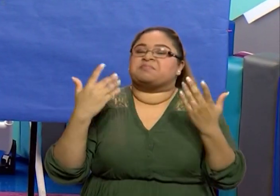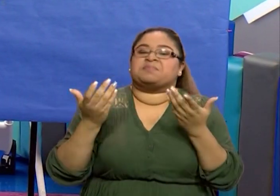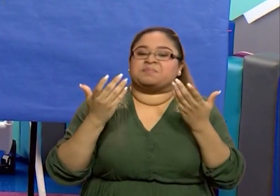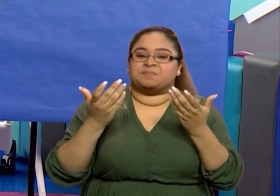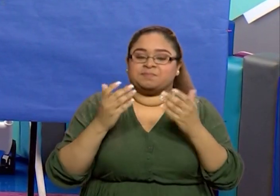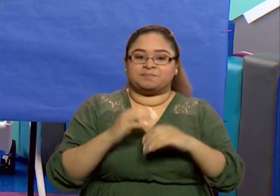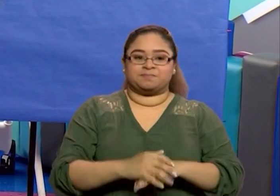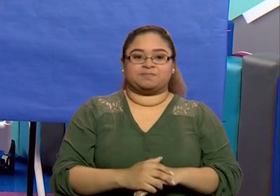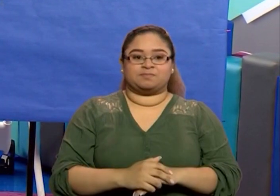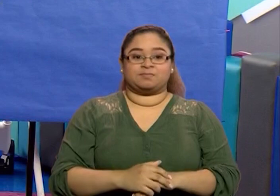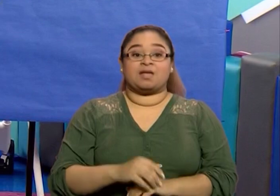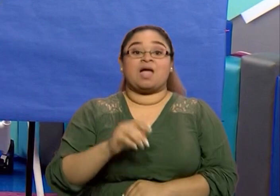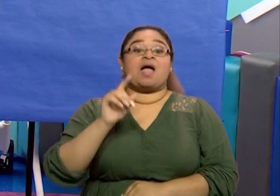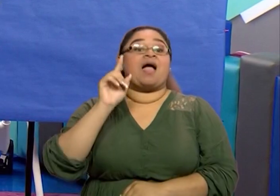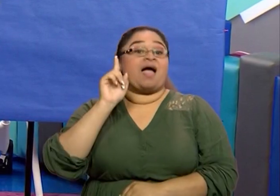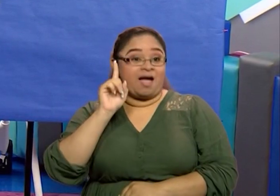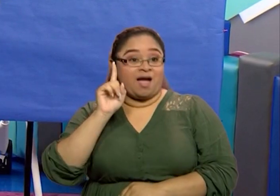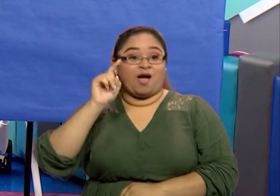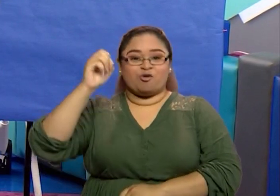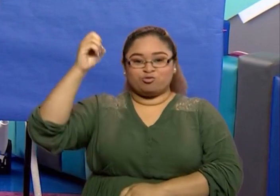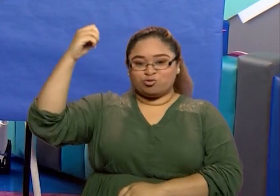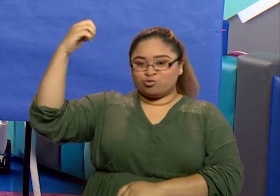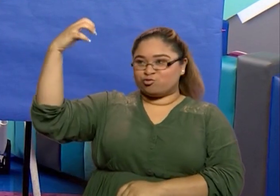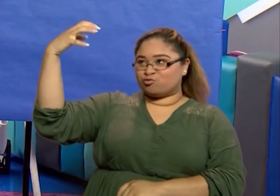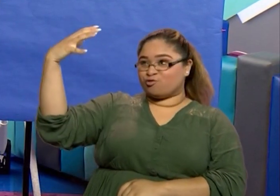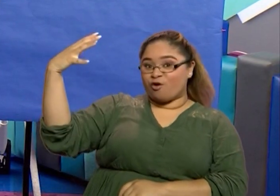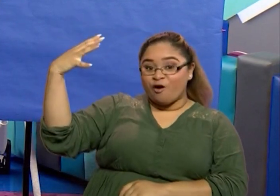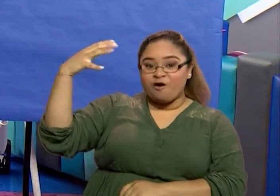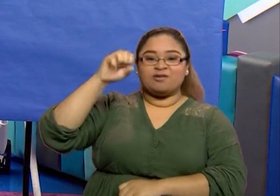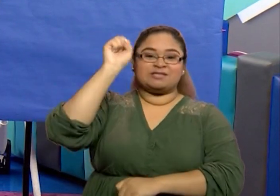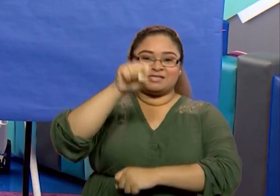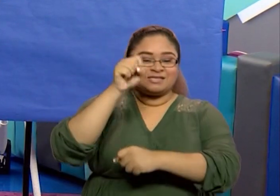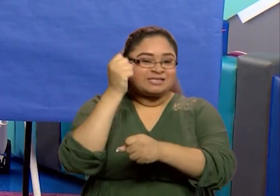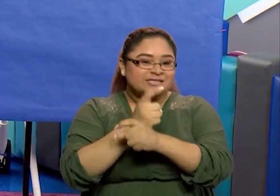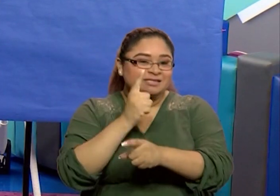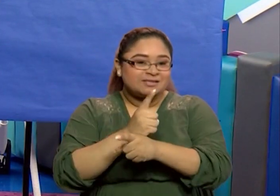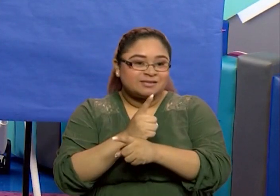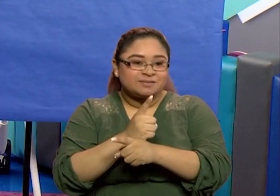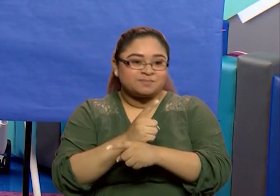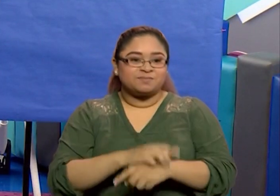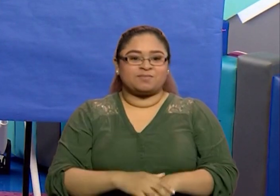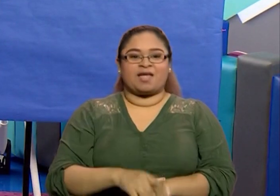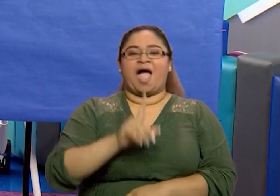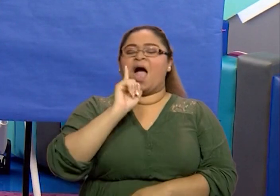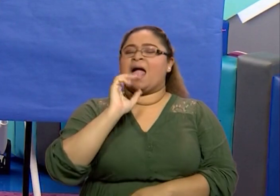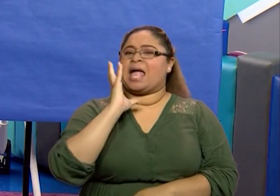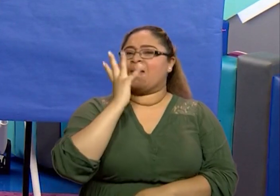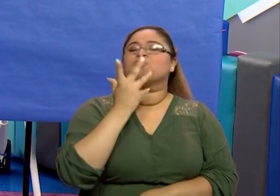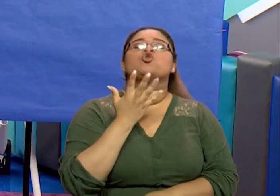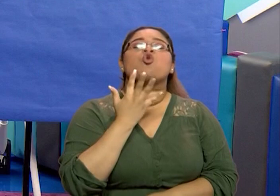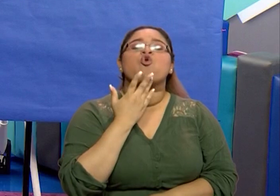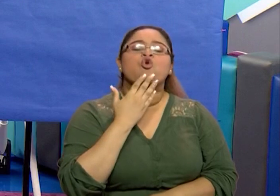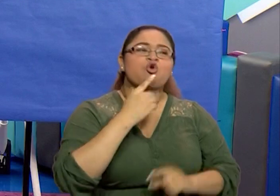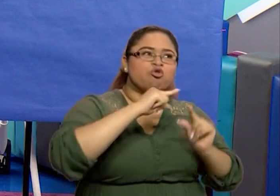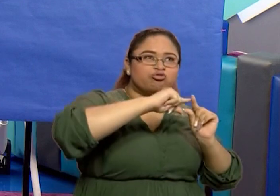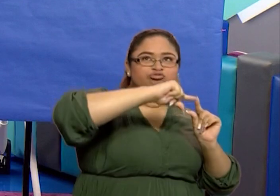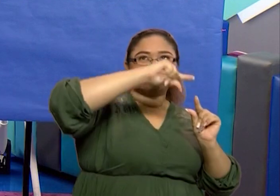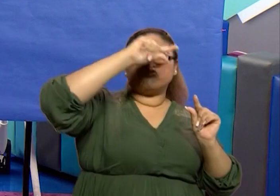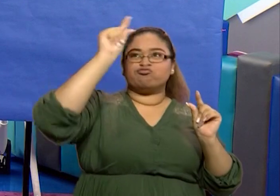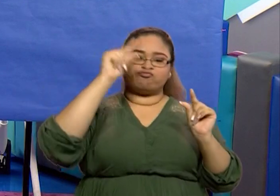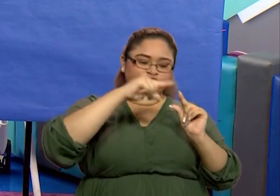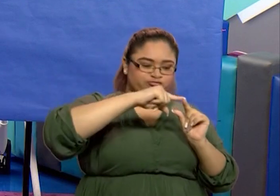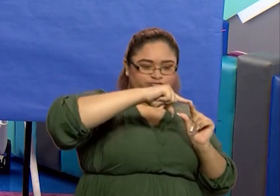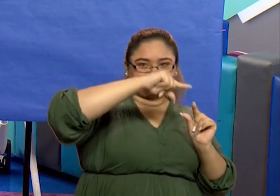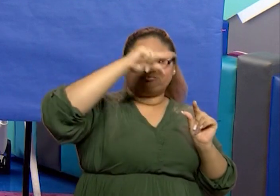Por acá tenemos... ¡Ay, un sol! ¡Muy bien! Y aquí tenemos algo muy hermoso. ¿Lo han visto alguna vez?